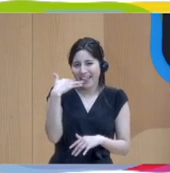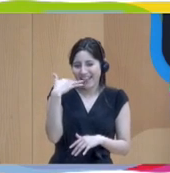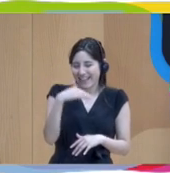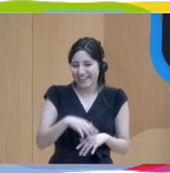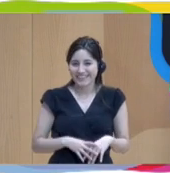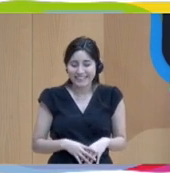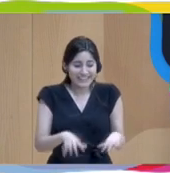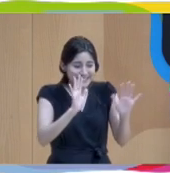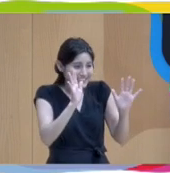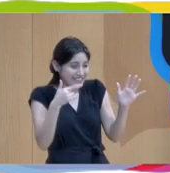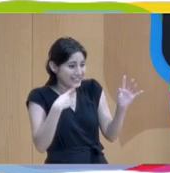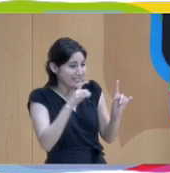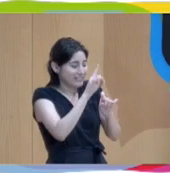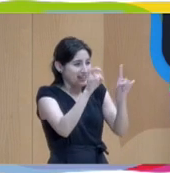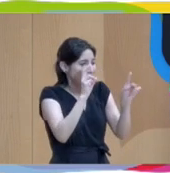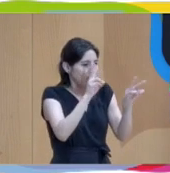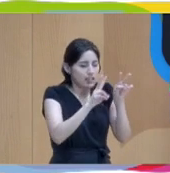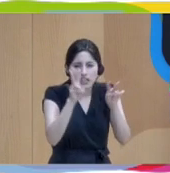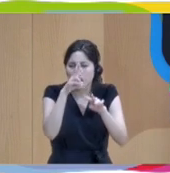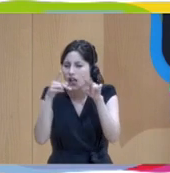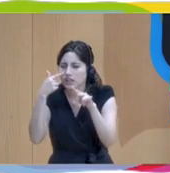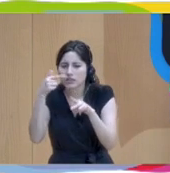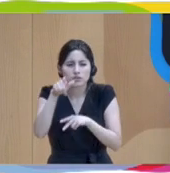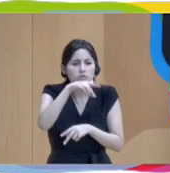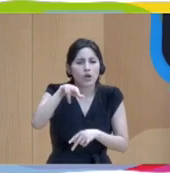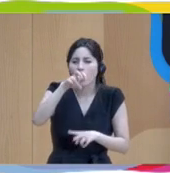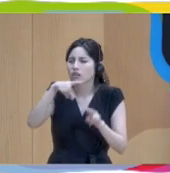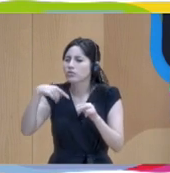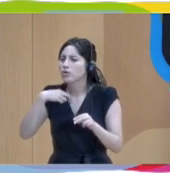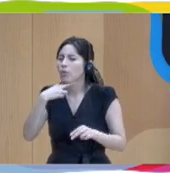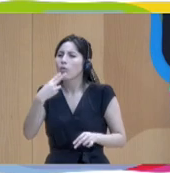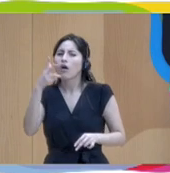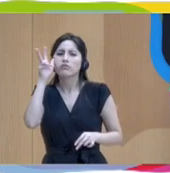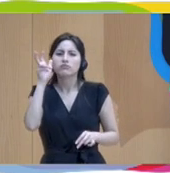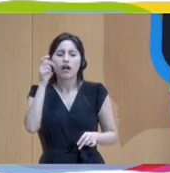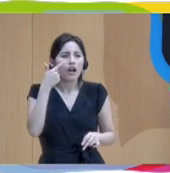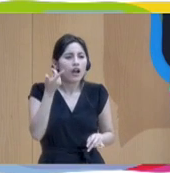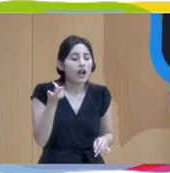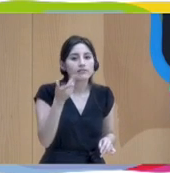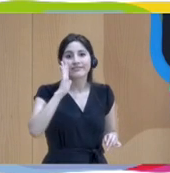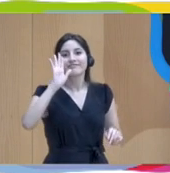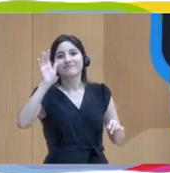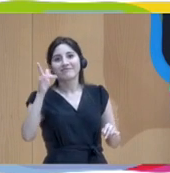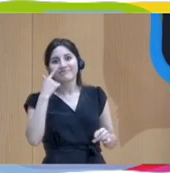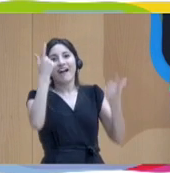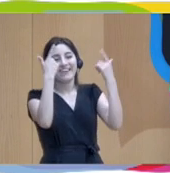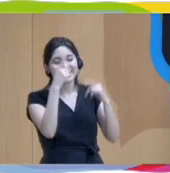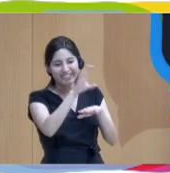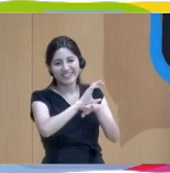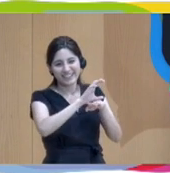Es que se cabía una pregunta por ahí y estaba ubicando a la persona y me había una voz que solo es de la consejera. Así que adelante.